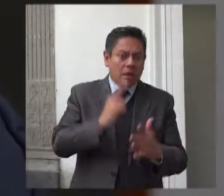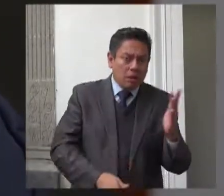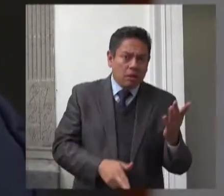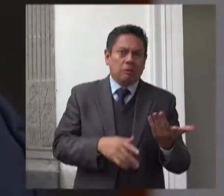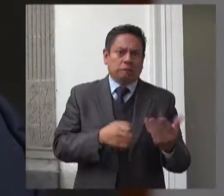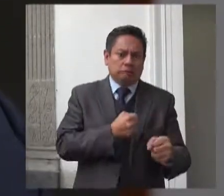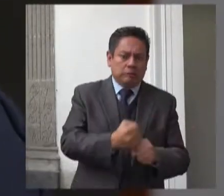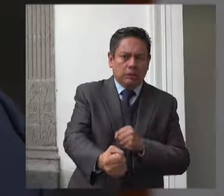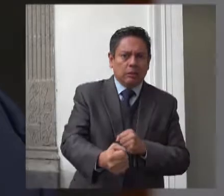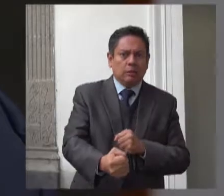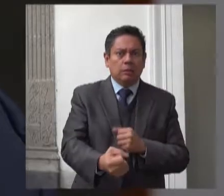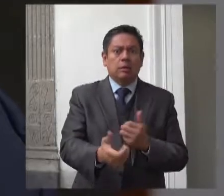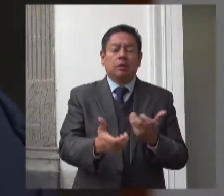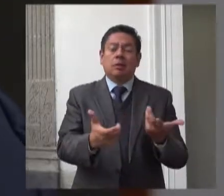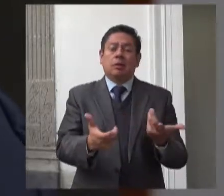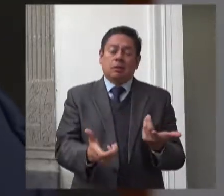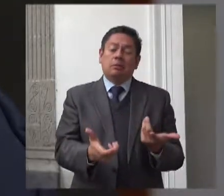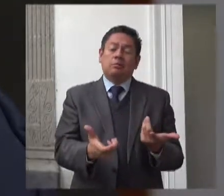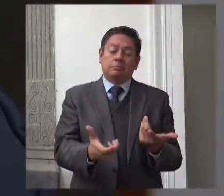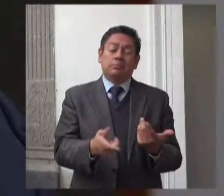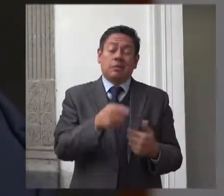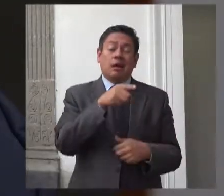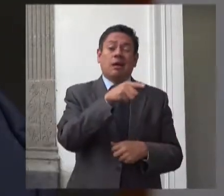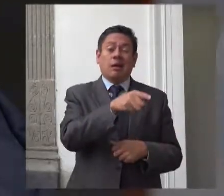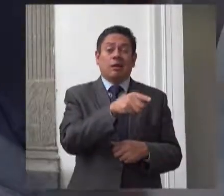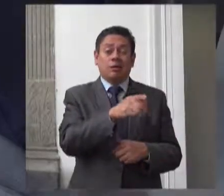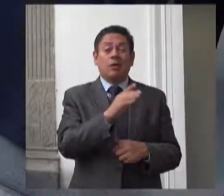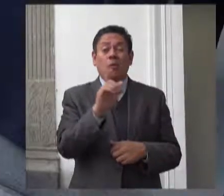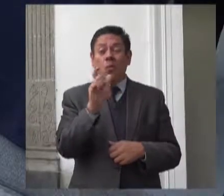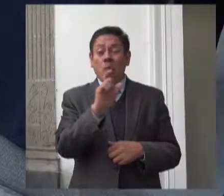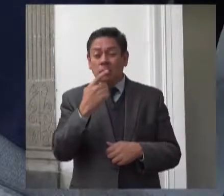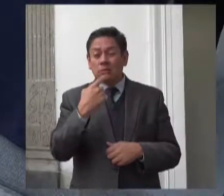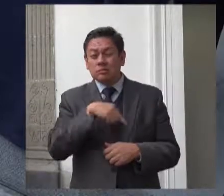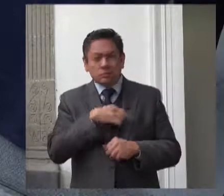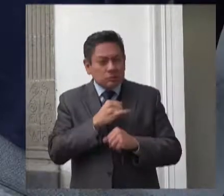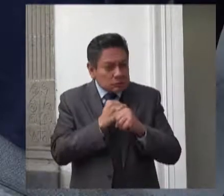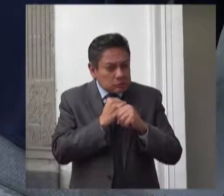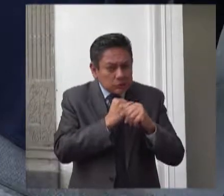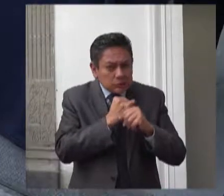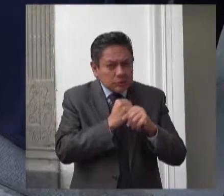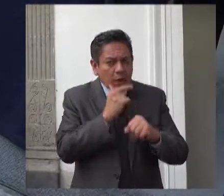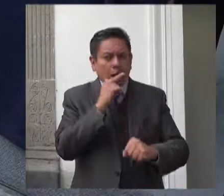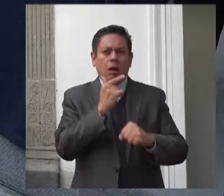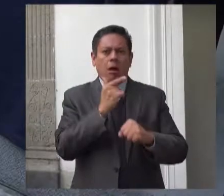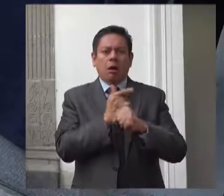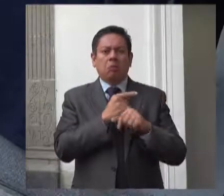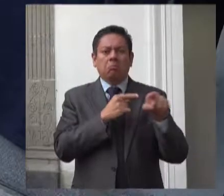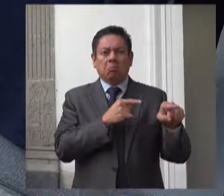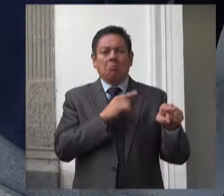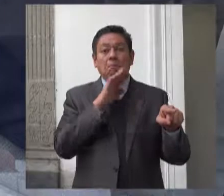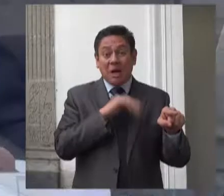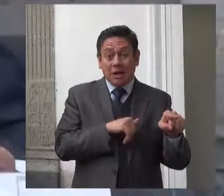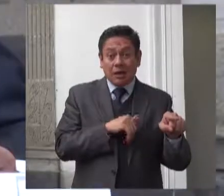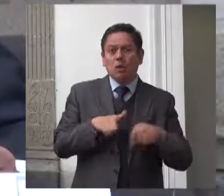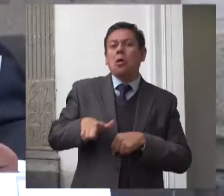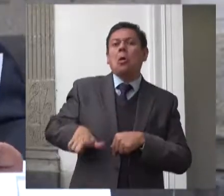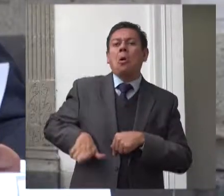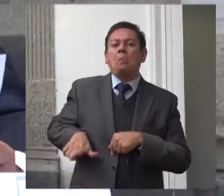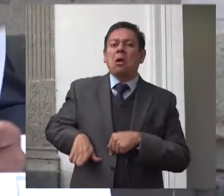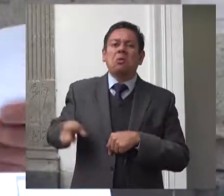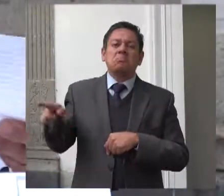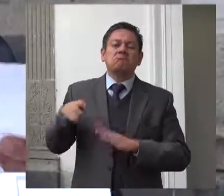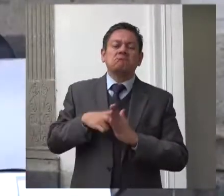suele encontrarse, por lo general, la omisión de las autoridades en el ejercicio de sus labores